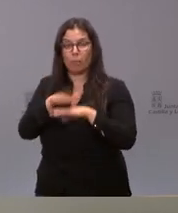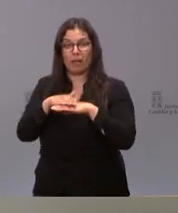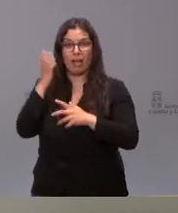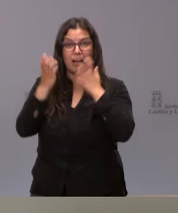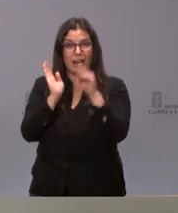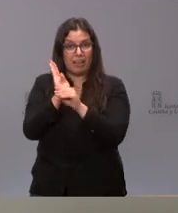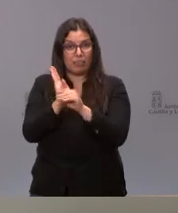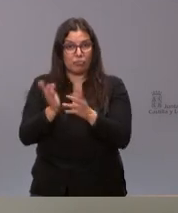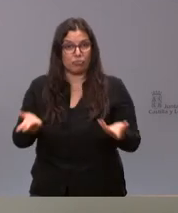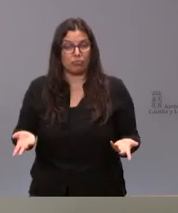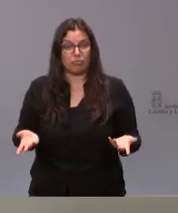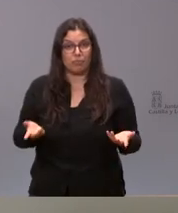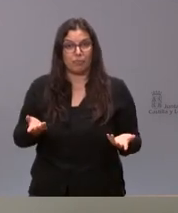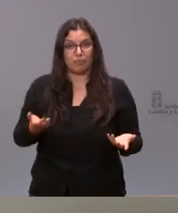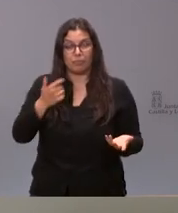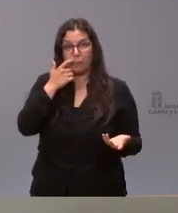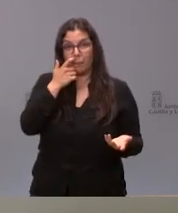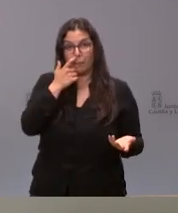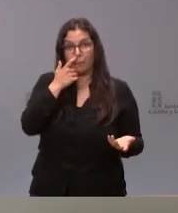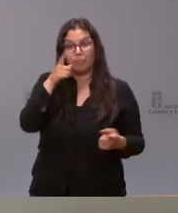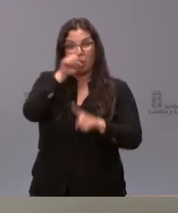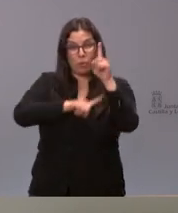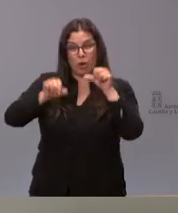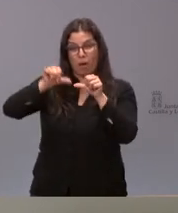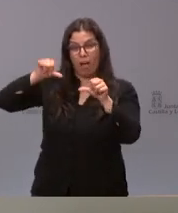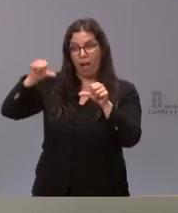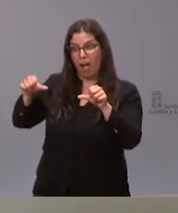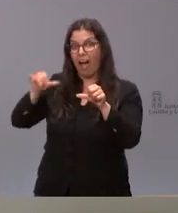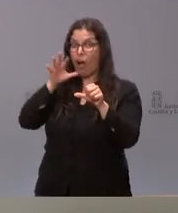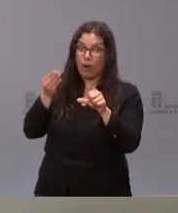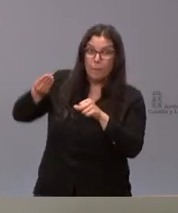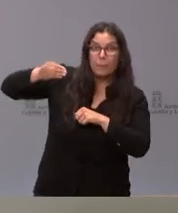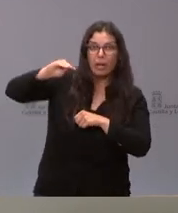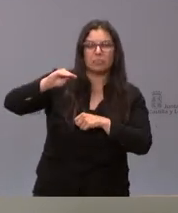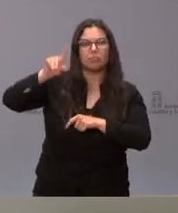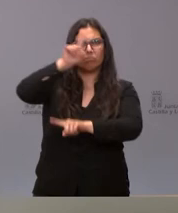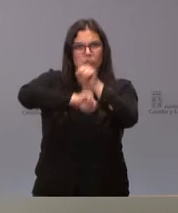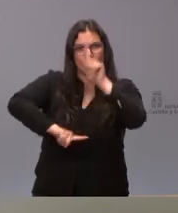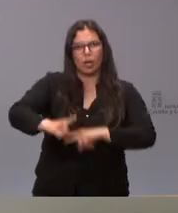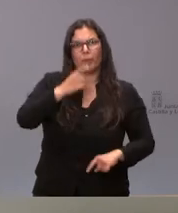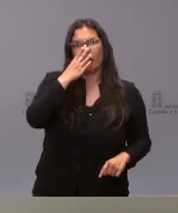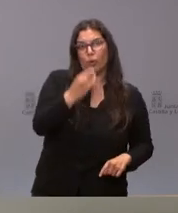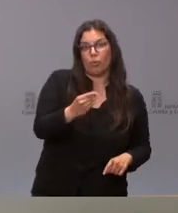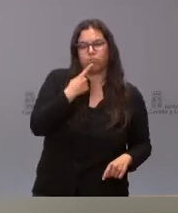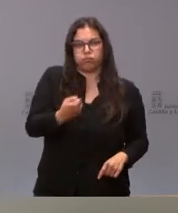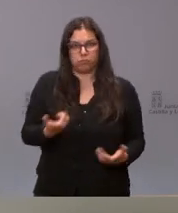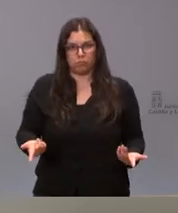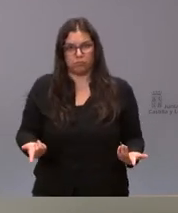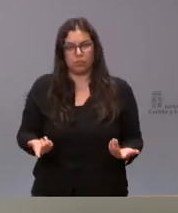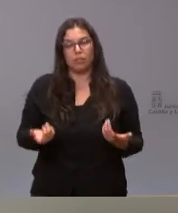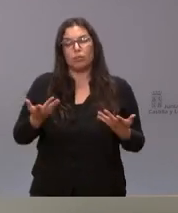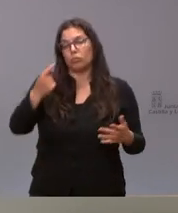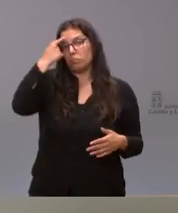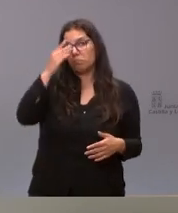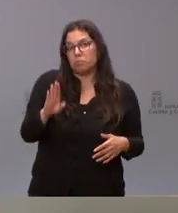ganaderos que a los problemas que ya tenían ven añadido este problema y esta dificultad y yo creo